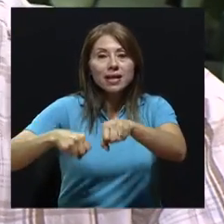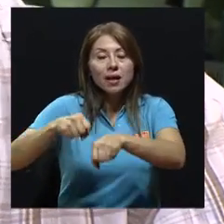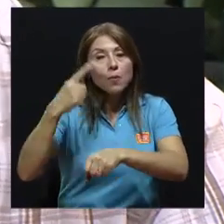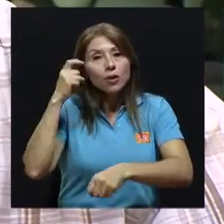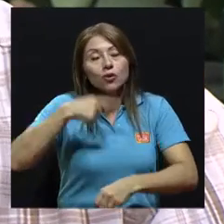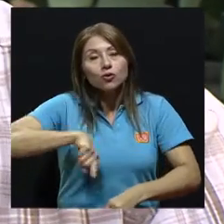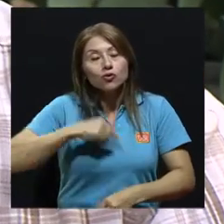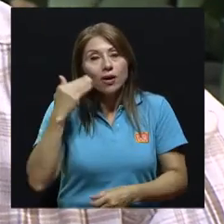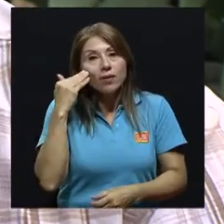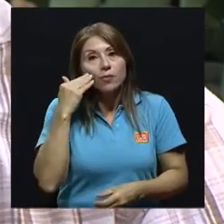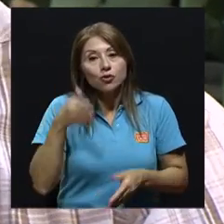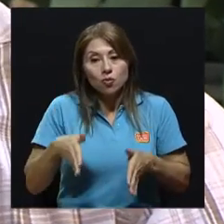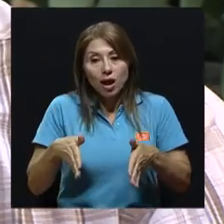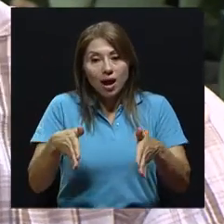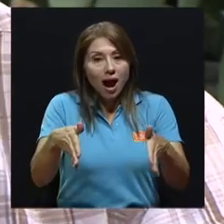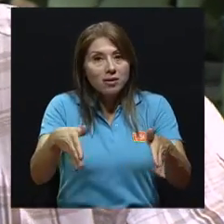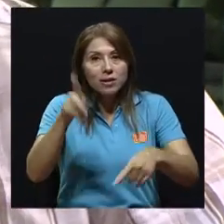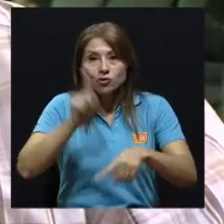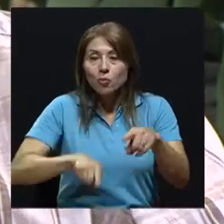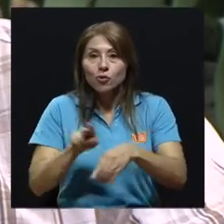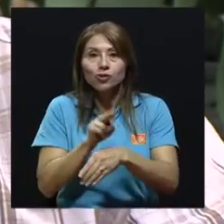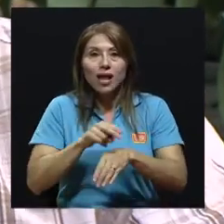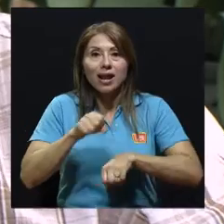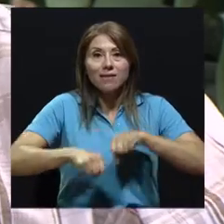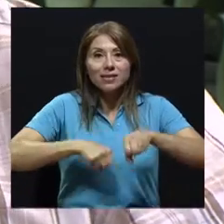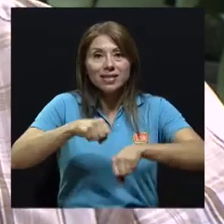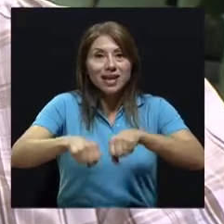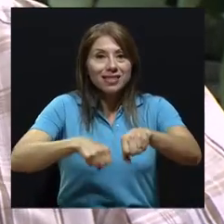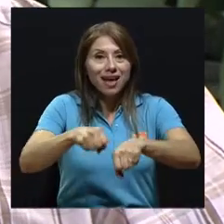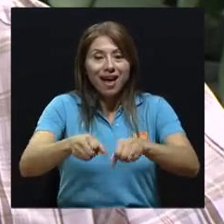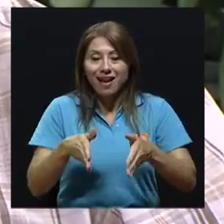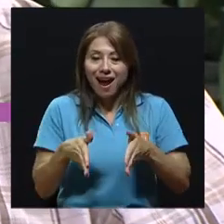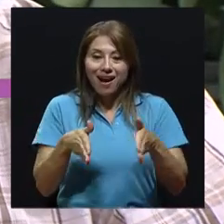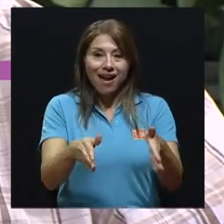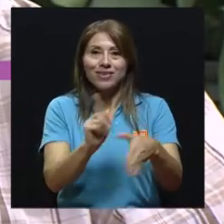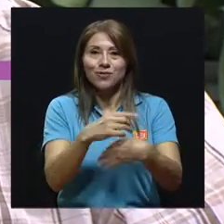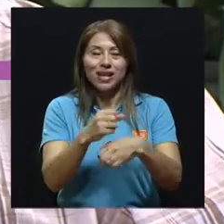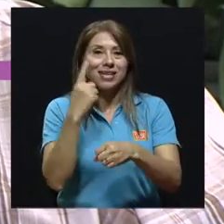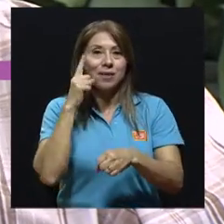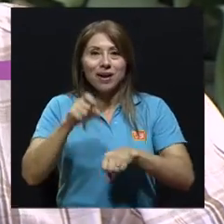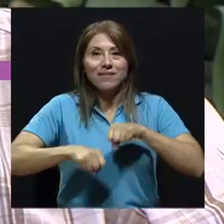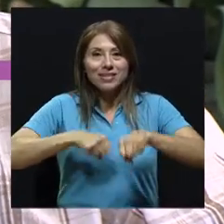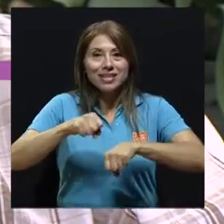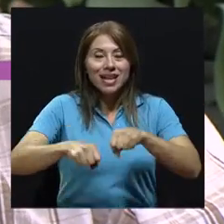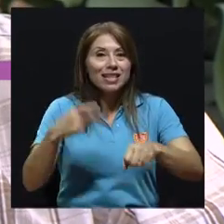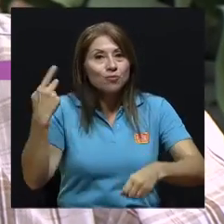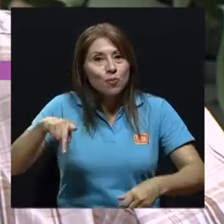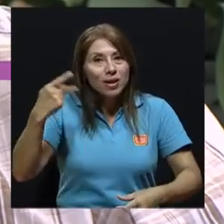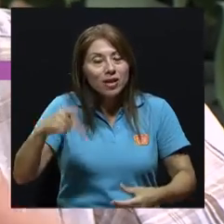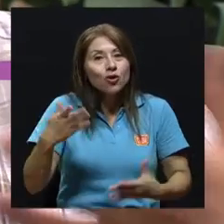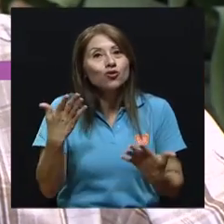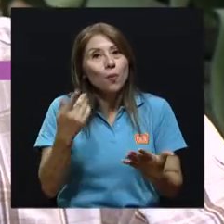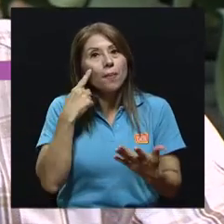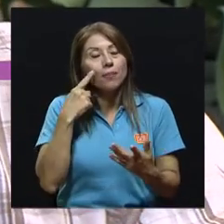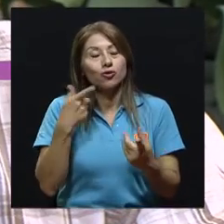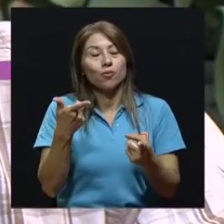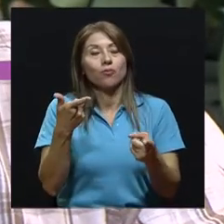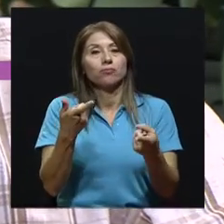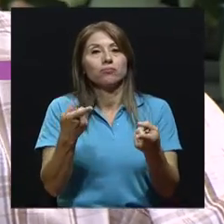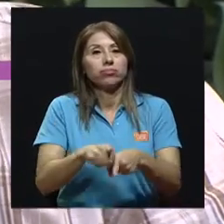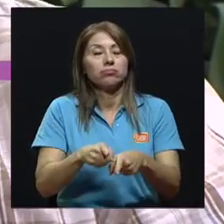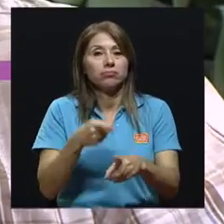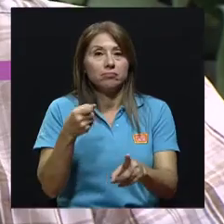porque sabemos que en las calles no podemos circular con bicicletas, o la calle no está hecha para que circule una bicicleta, es muy peligroso, ya vemos todos los